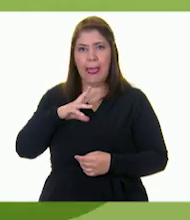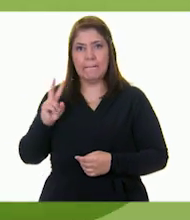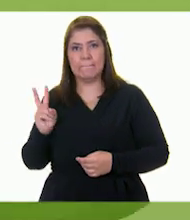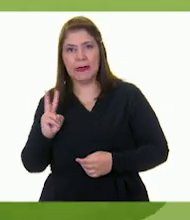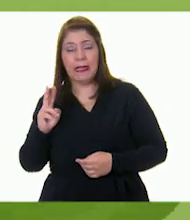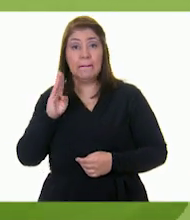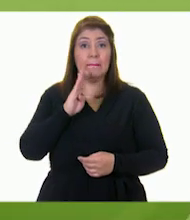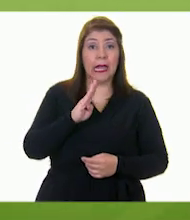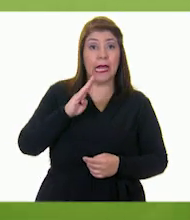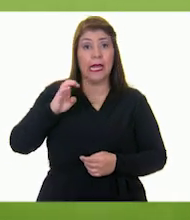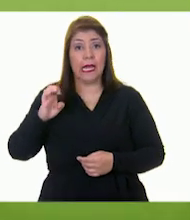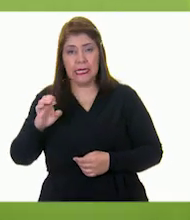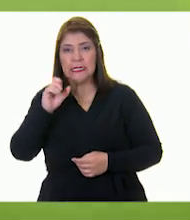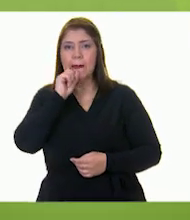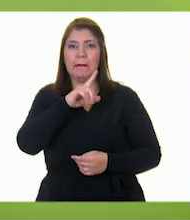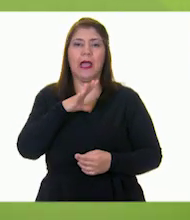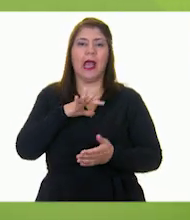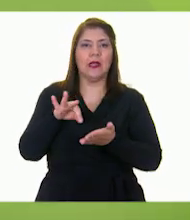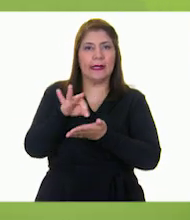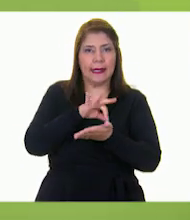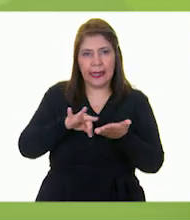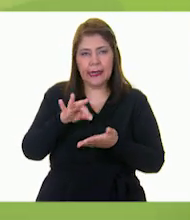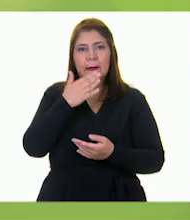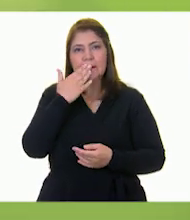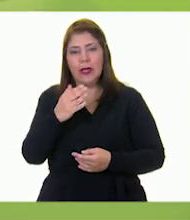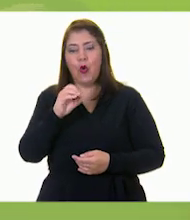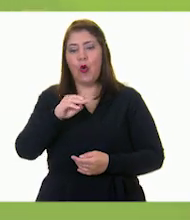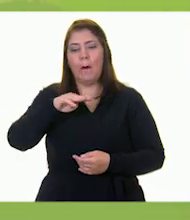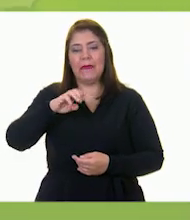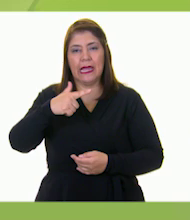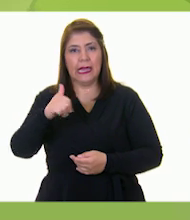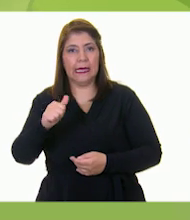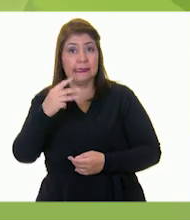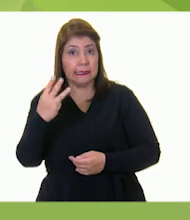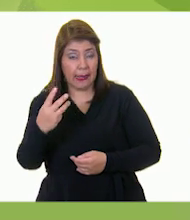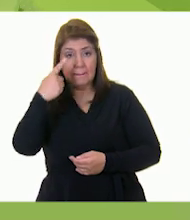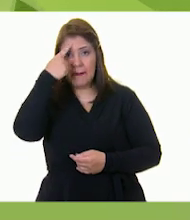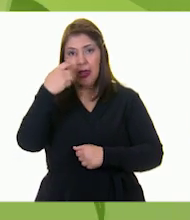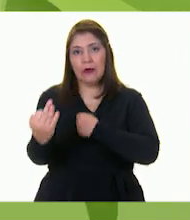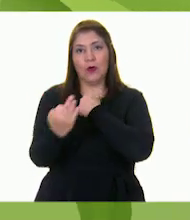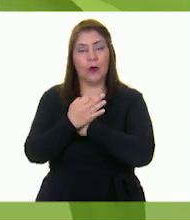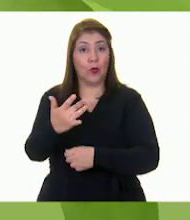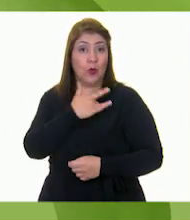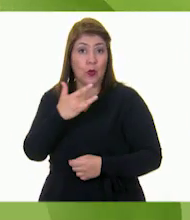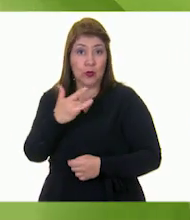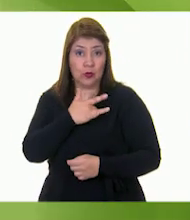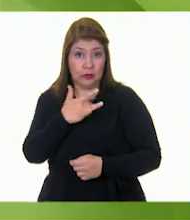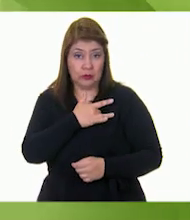y E, además de grasas buenas como el omega 3, para proteger el corazón,